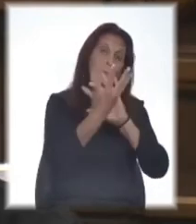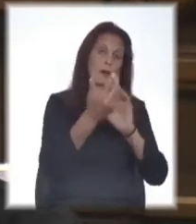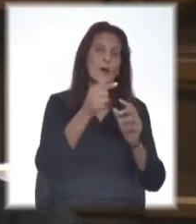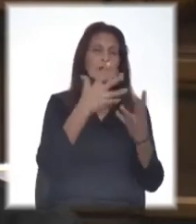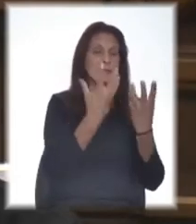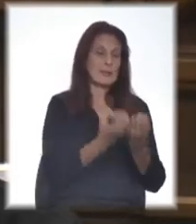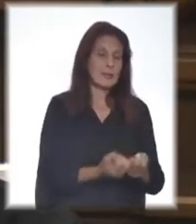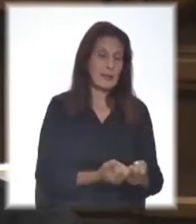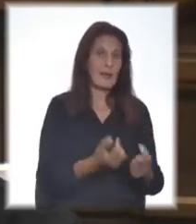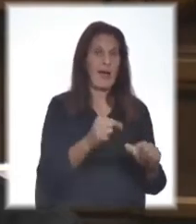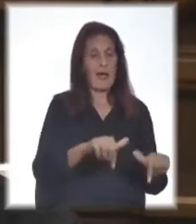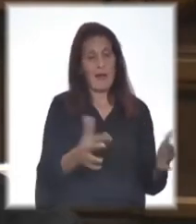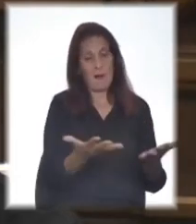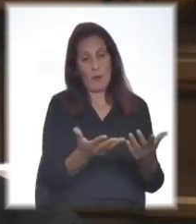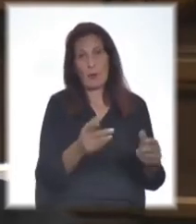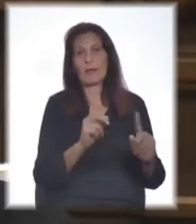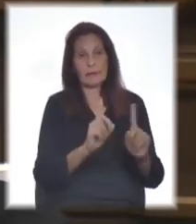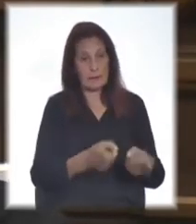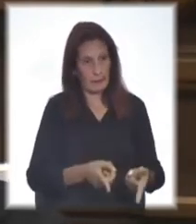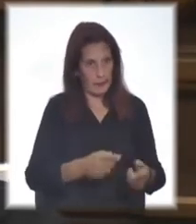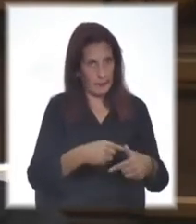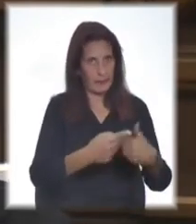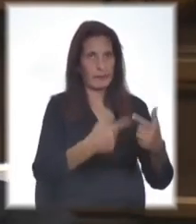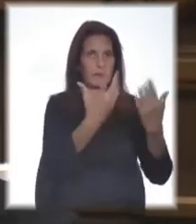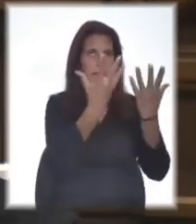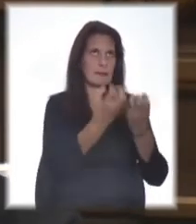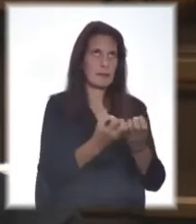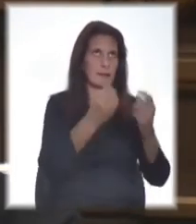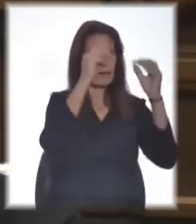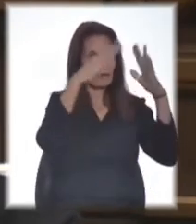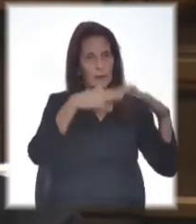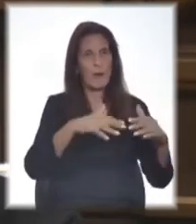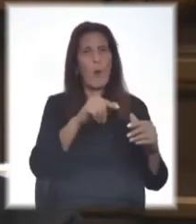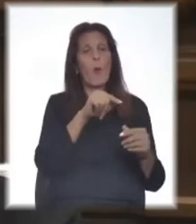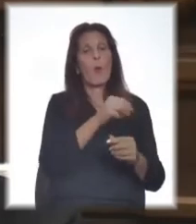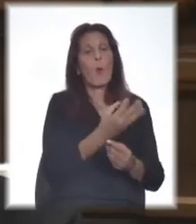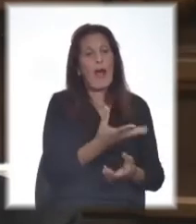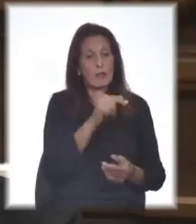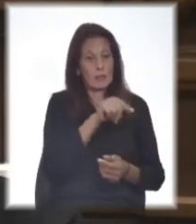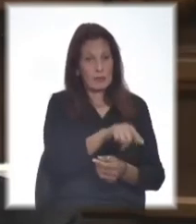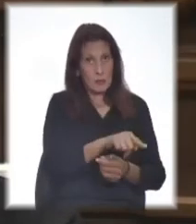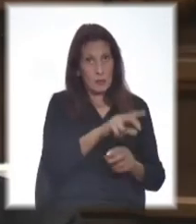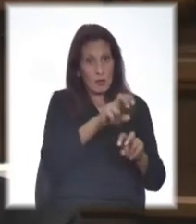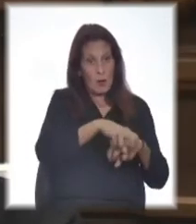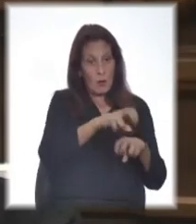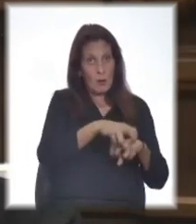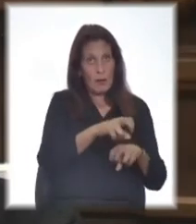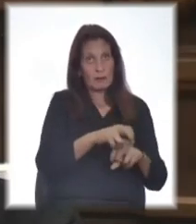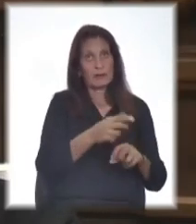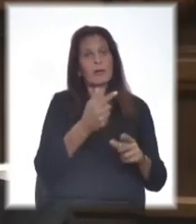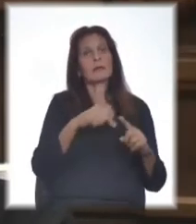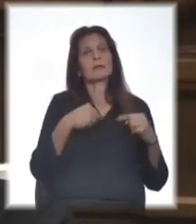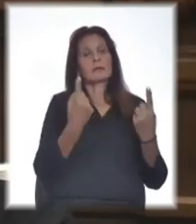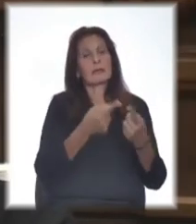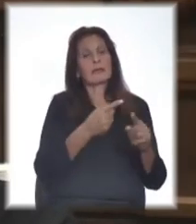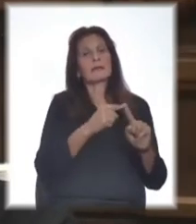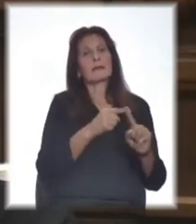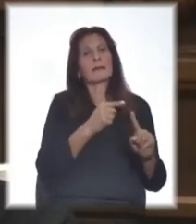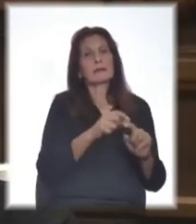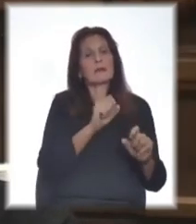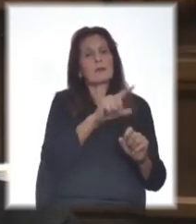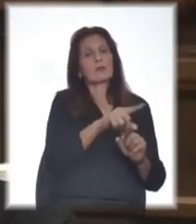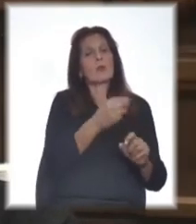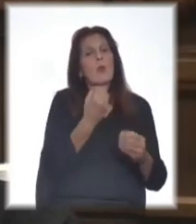sequías, ahora mismo está sucediendo, granizadas, lo que sea, cuando eso sucede, el sector agropecuario ve peligrado su existencia y su